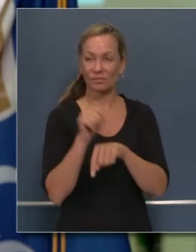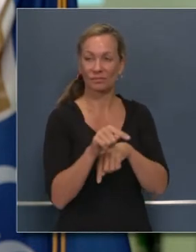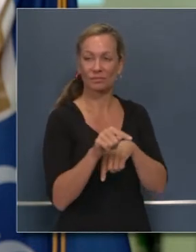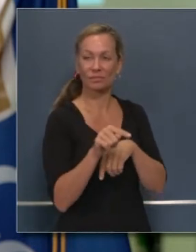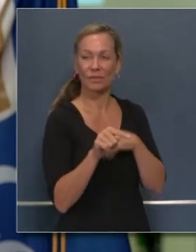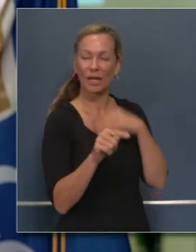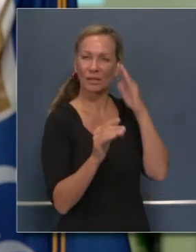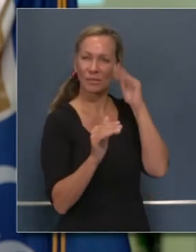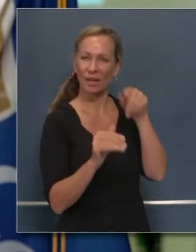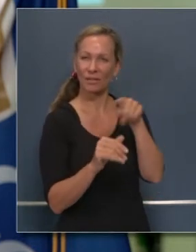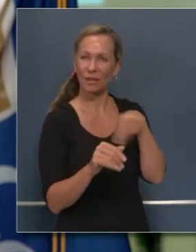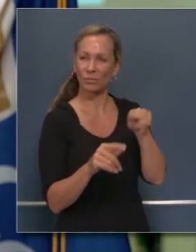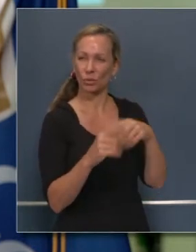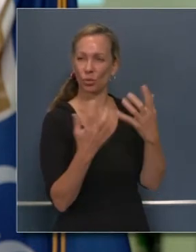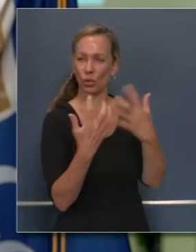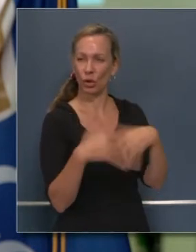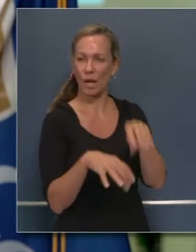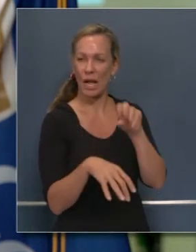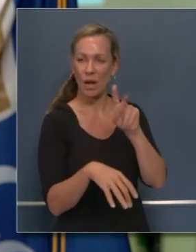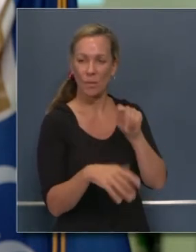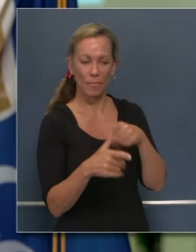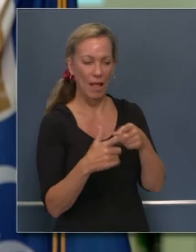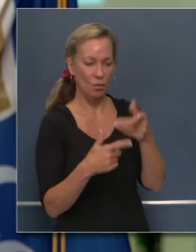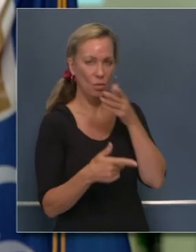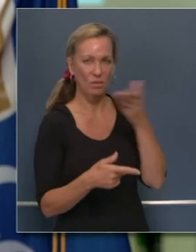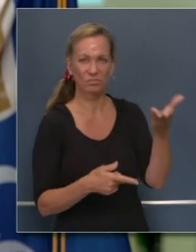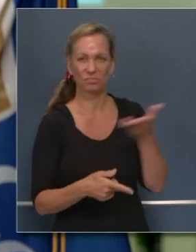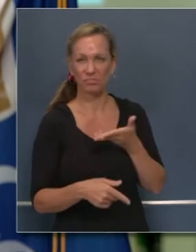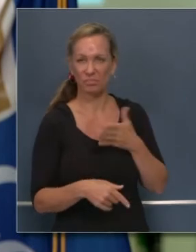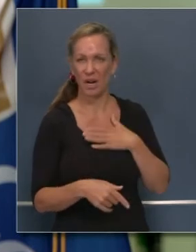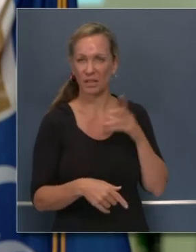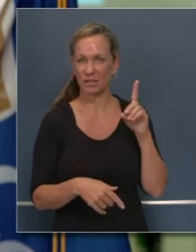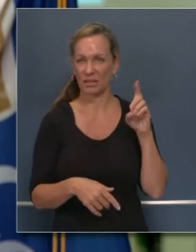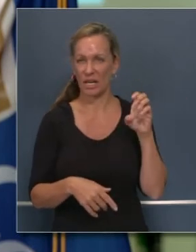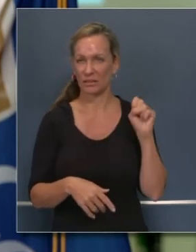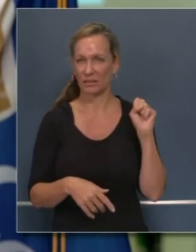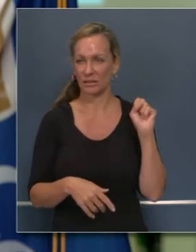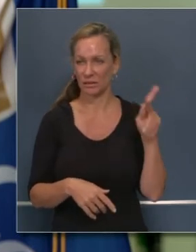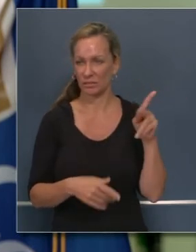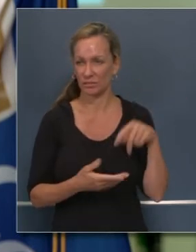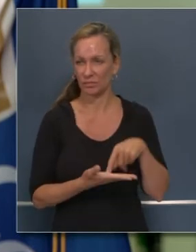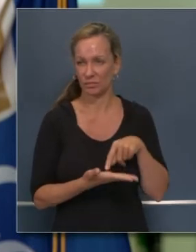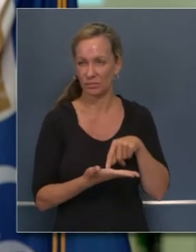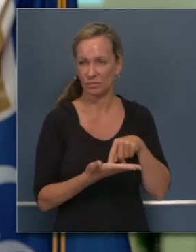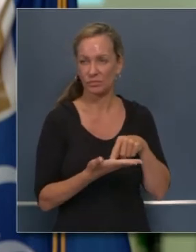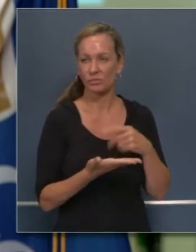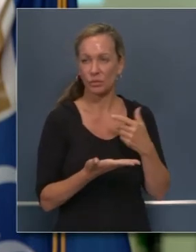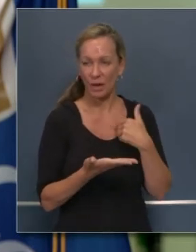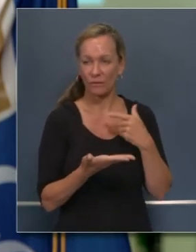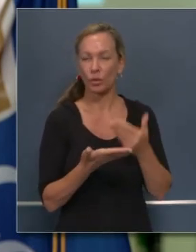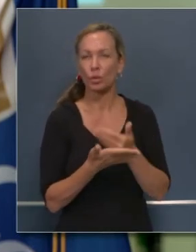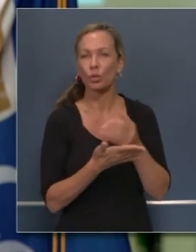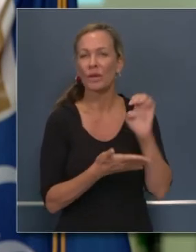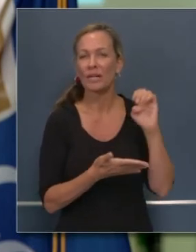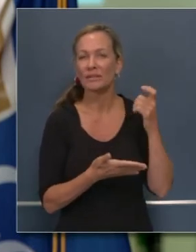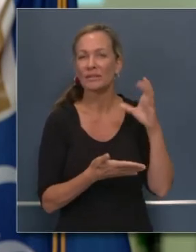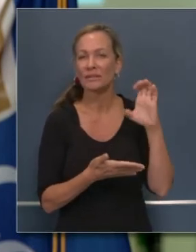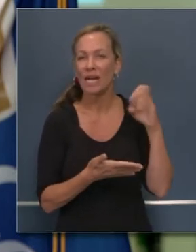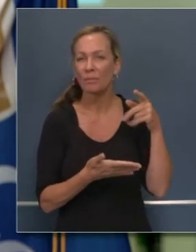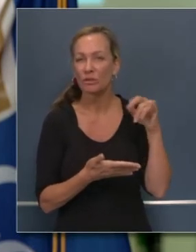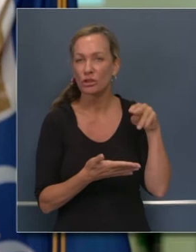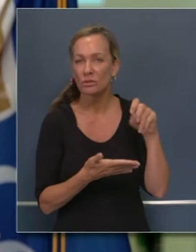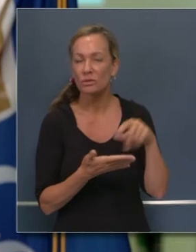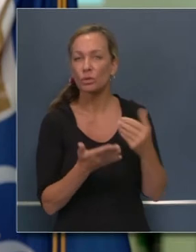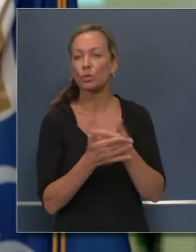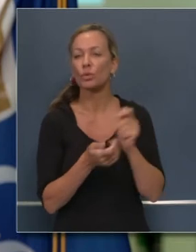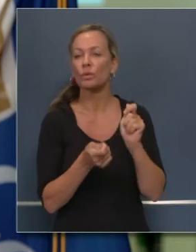aparecerá en mi escritorio y específicamente en cuanto a su pregunta si habrá algunas exenciones